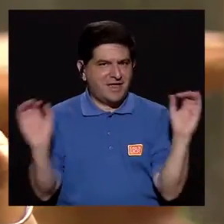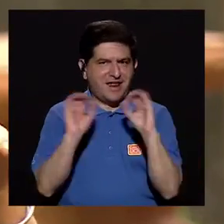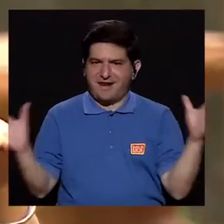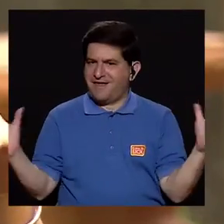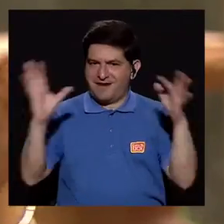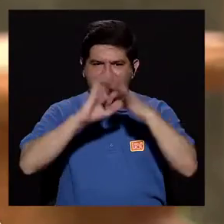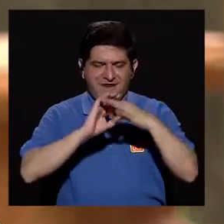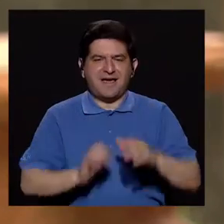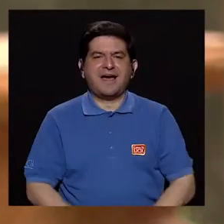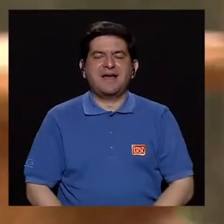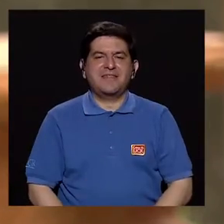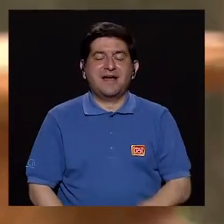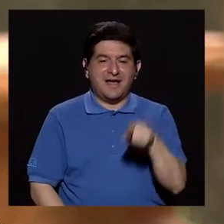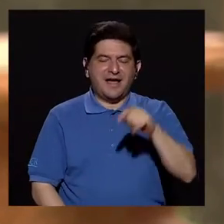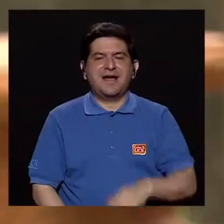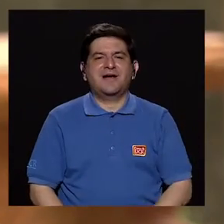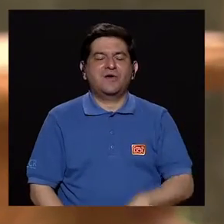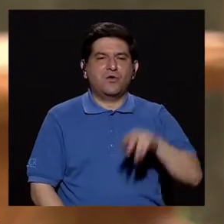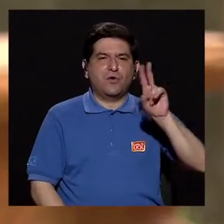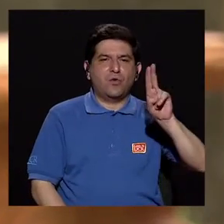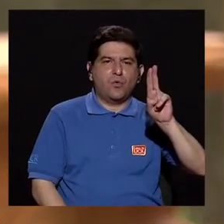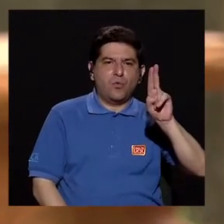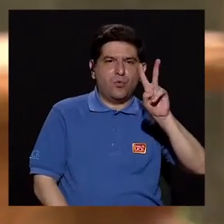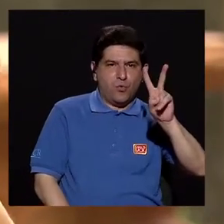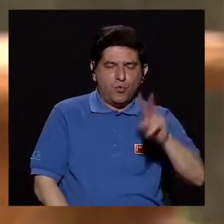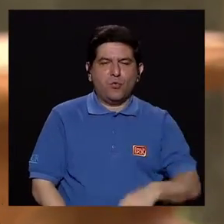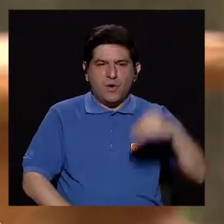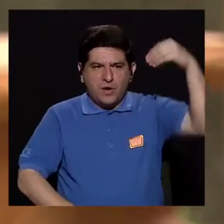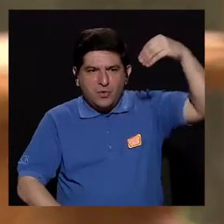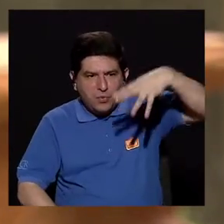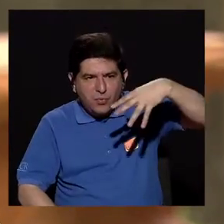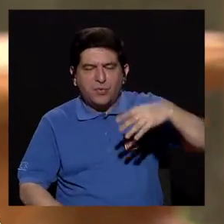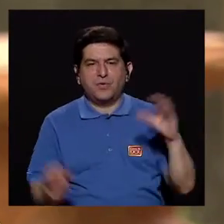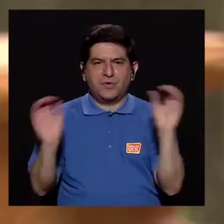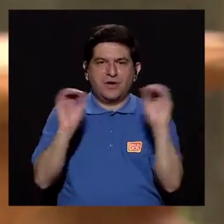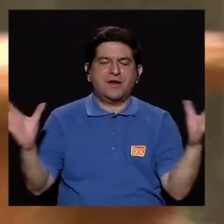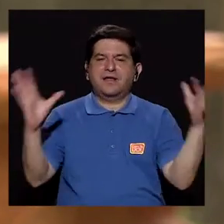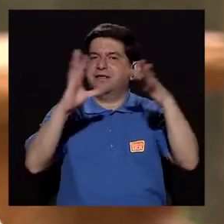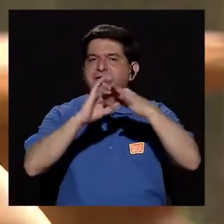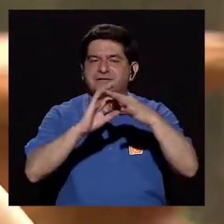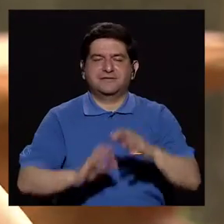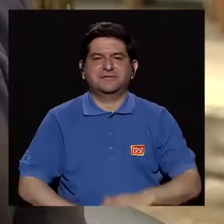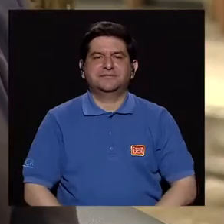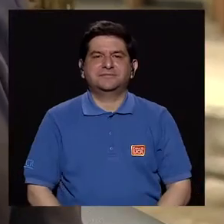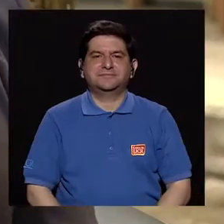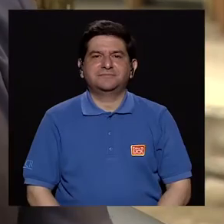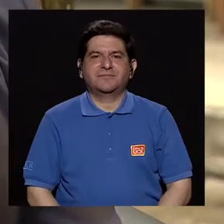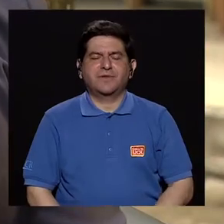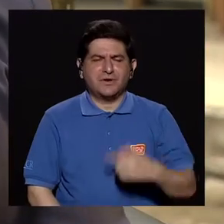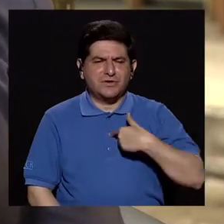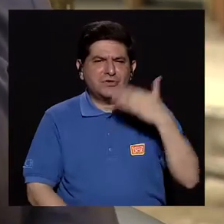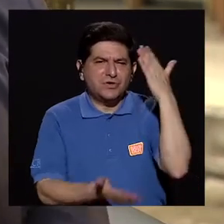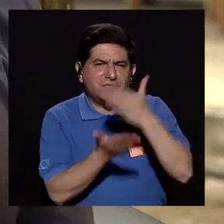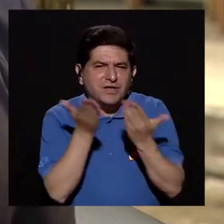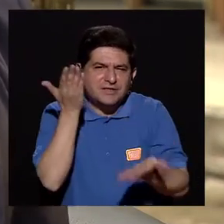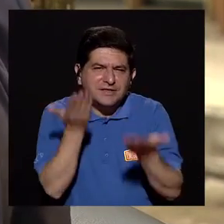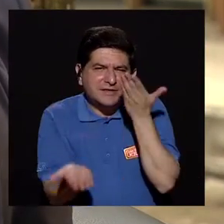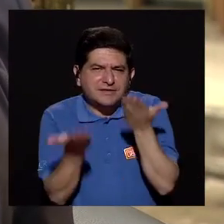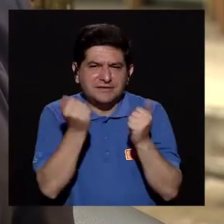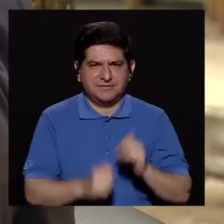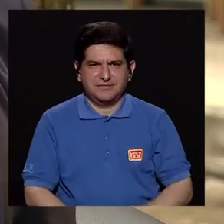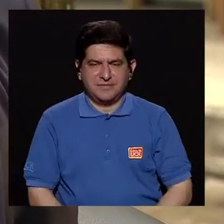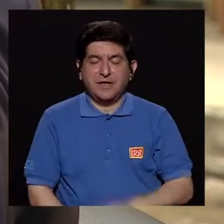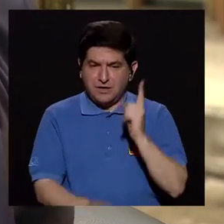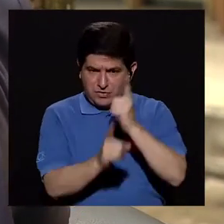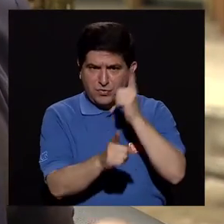nada que ver con la radiación ultravioleta. Que eso es algo que la gente tiende a asociar y no tiene nada que ver. Y yo quisiera tal vez como detenerme, doctora, en este